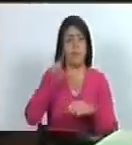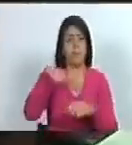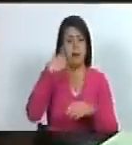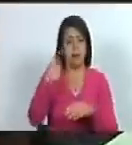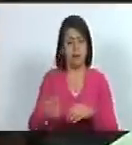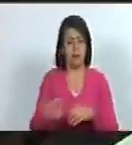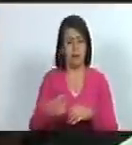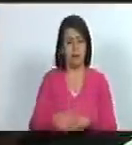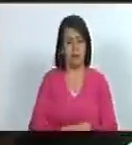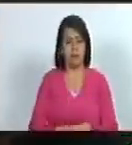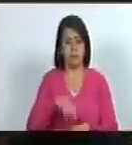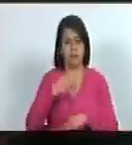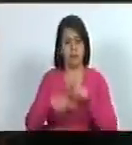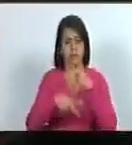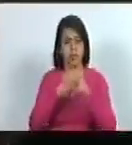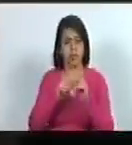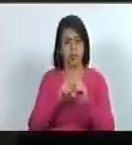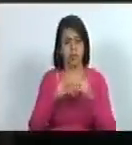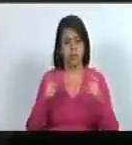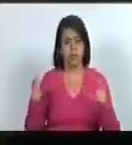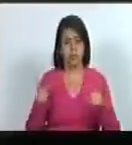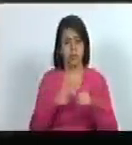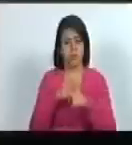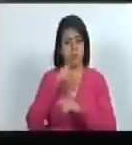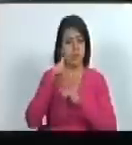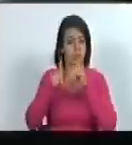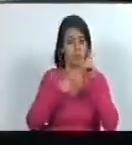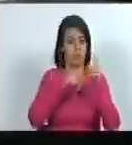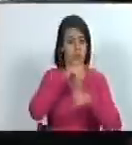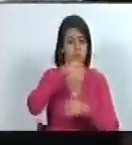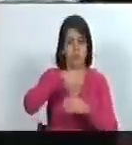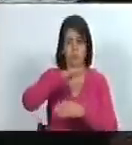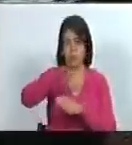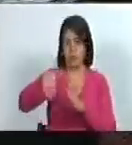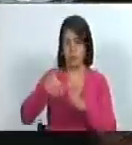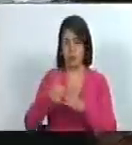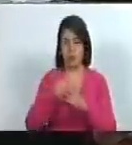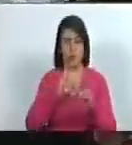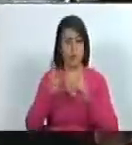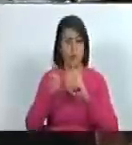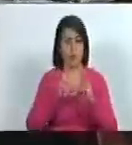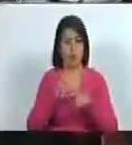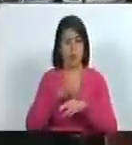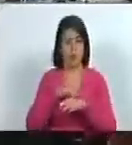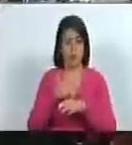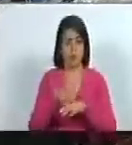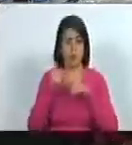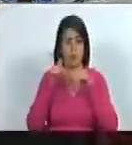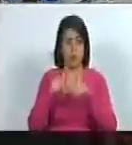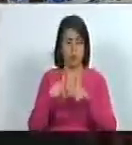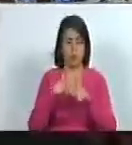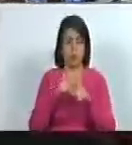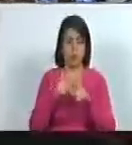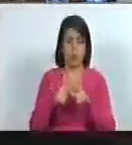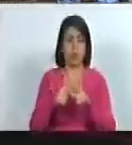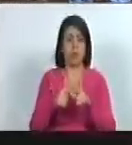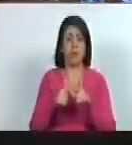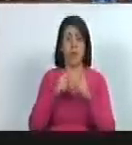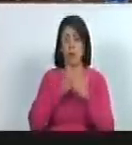mañana a un proceso amplio de consulta a todos los factores relacionados con este